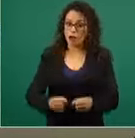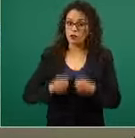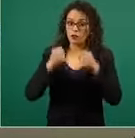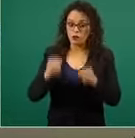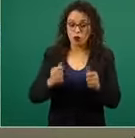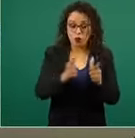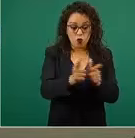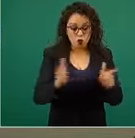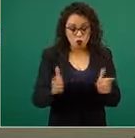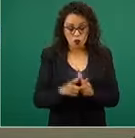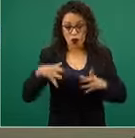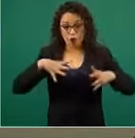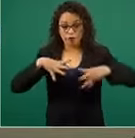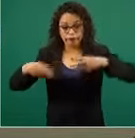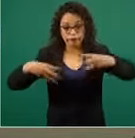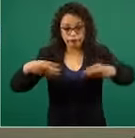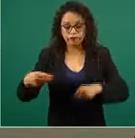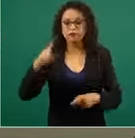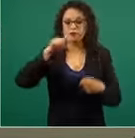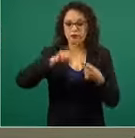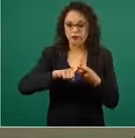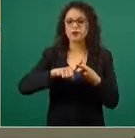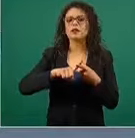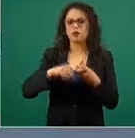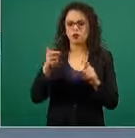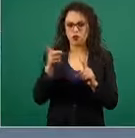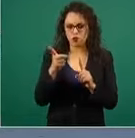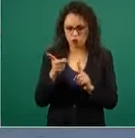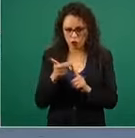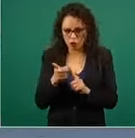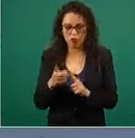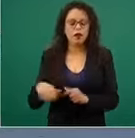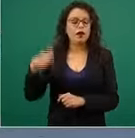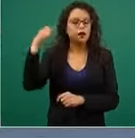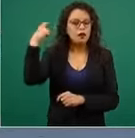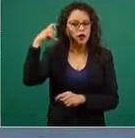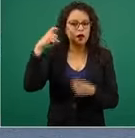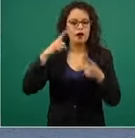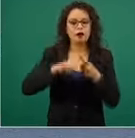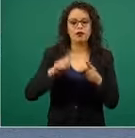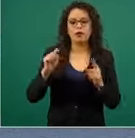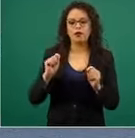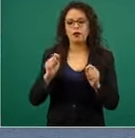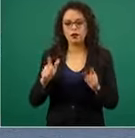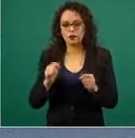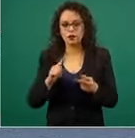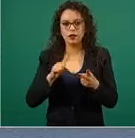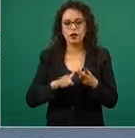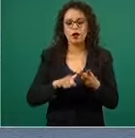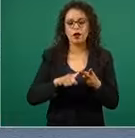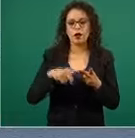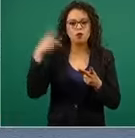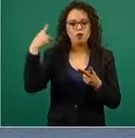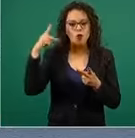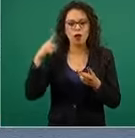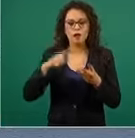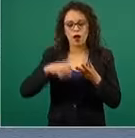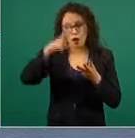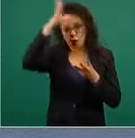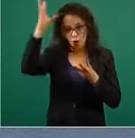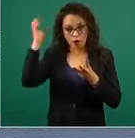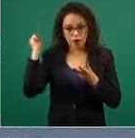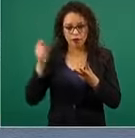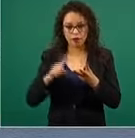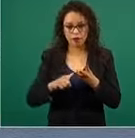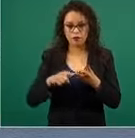esto comprende Querétaro, Tlaxcala, Puebla, Morelos y el